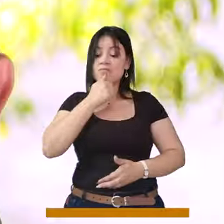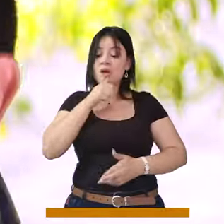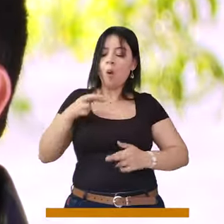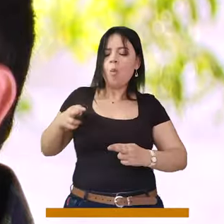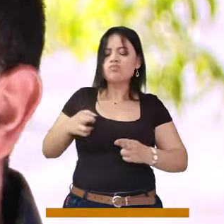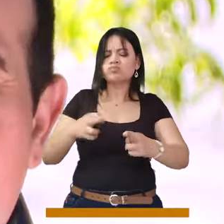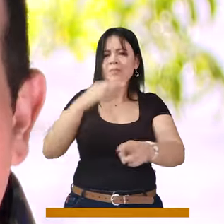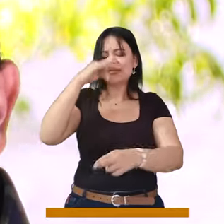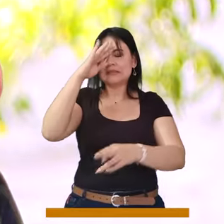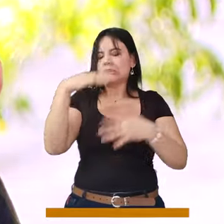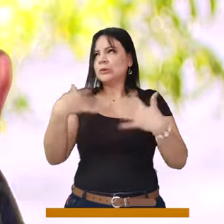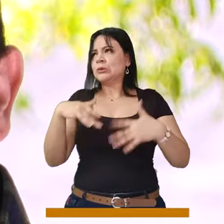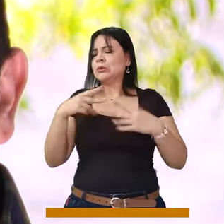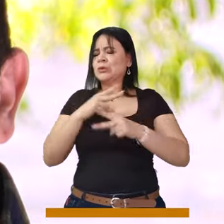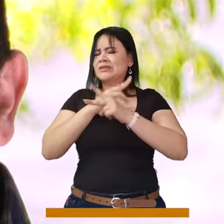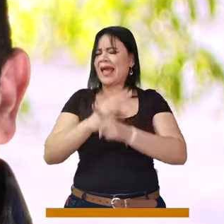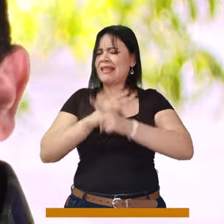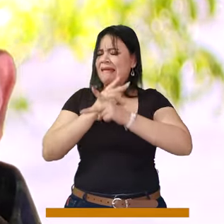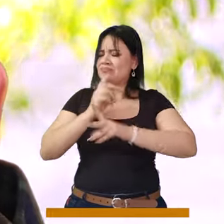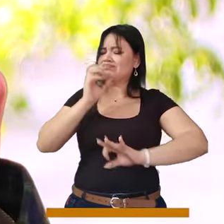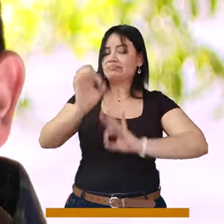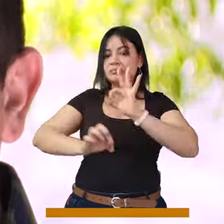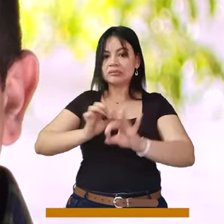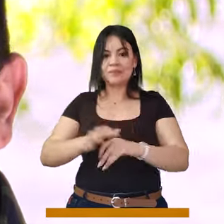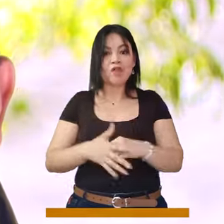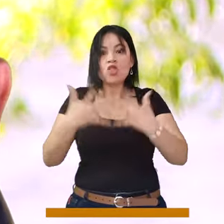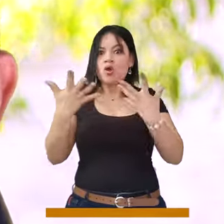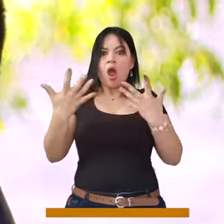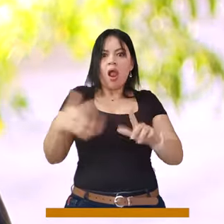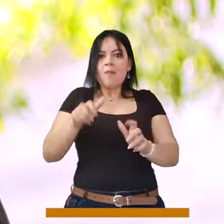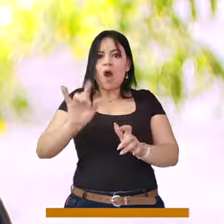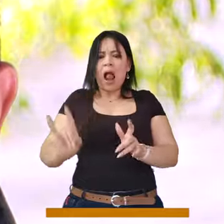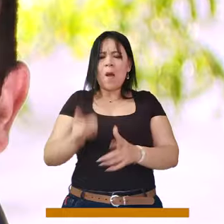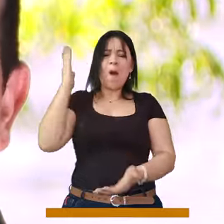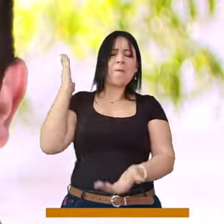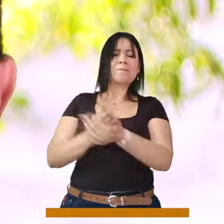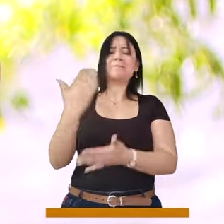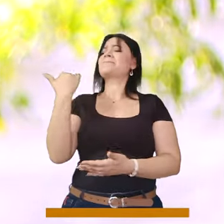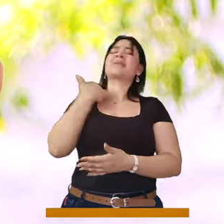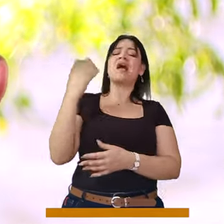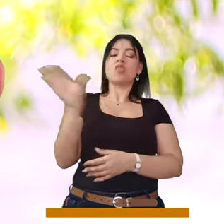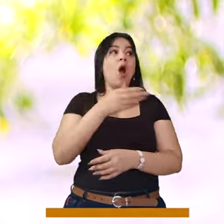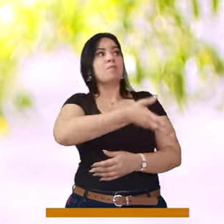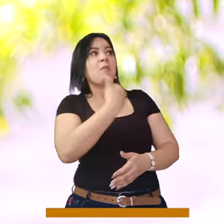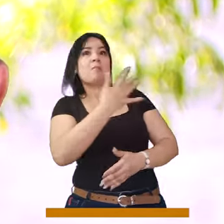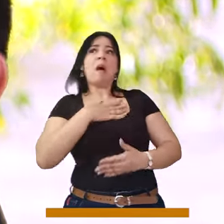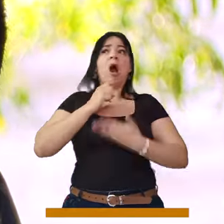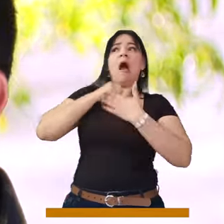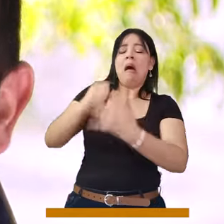El río Medellín está en cuidados intensivos y no queremos que pase una tragedia para que todos salgamos a